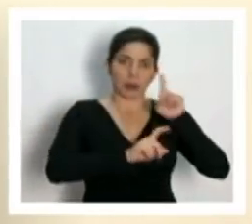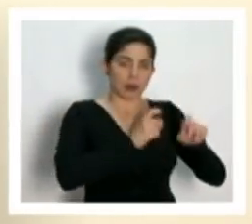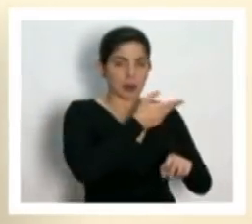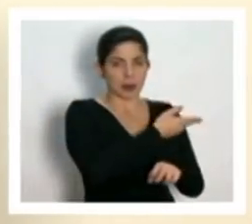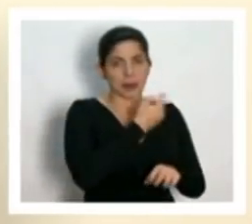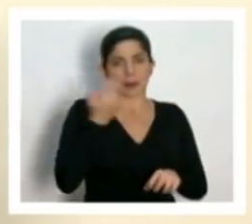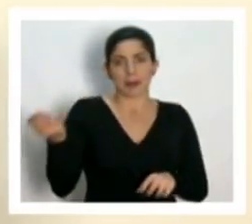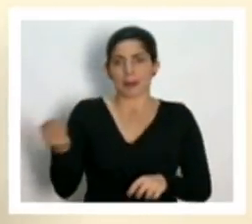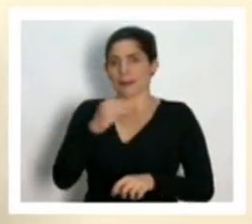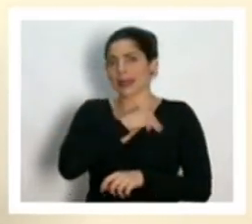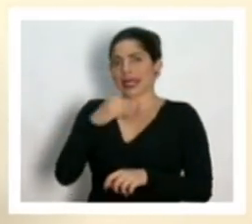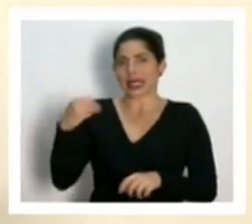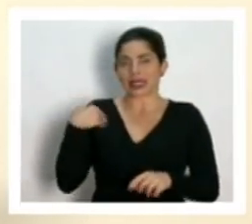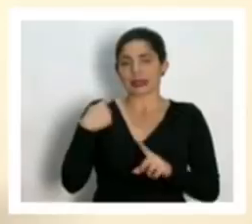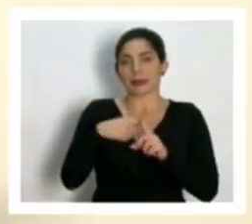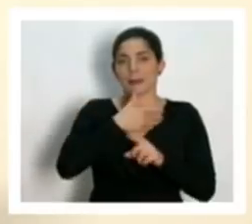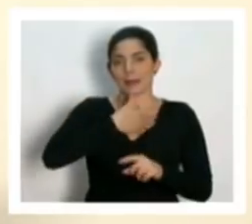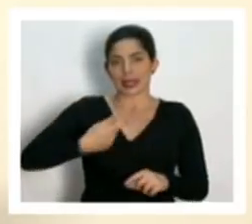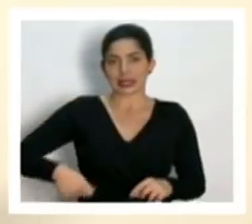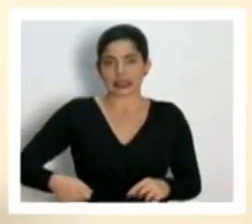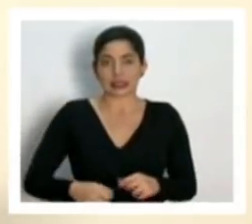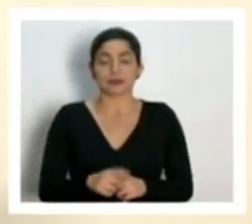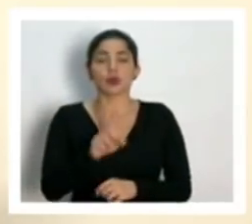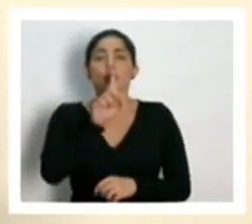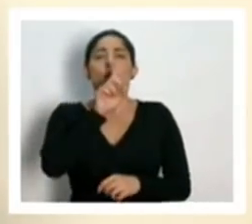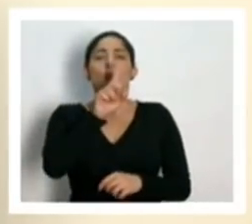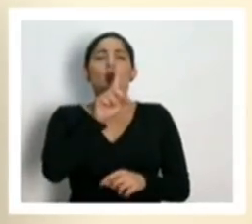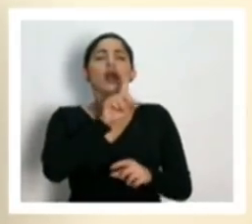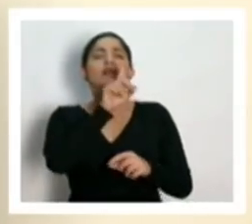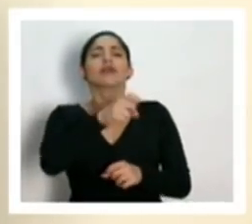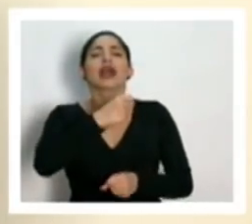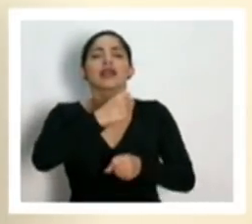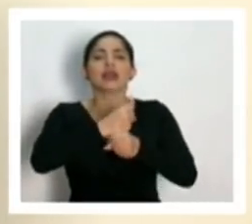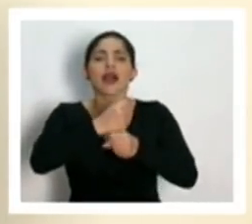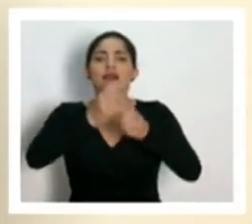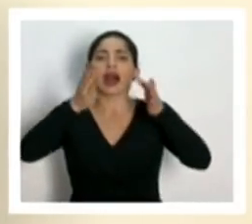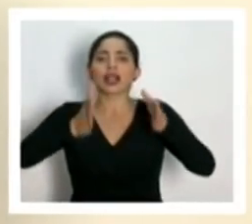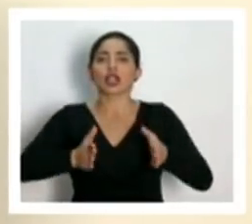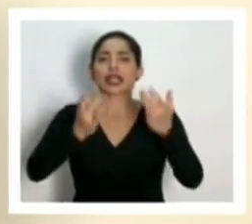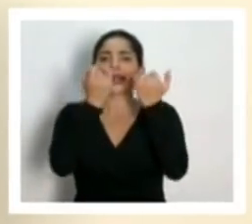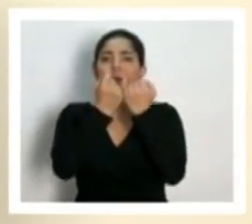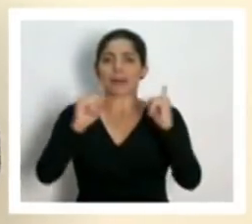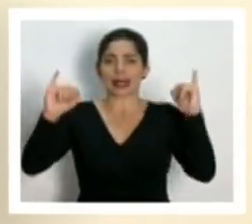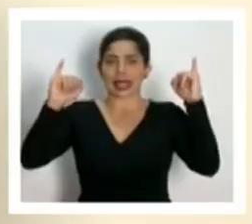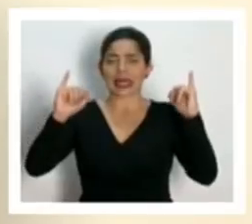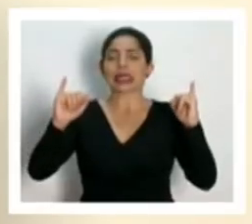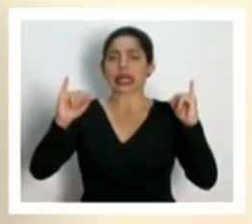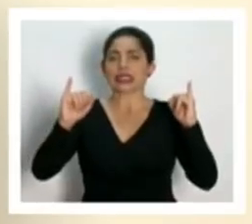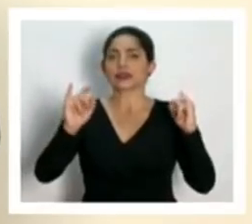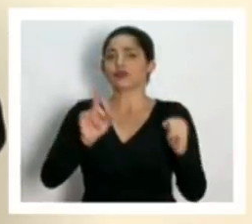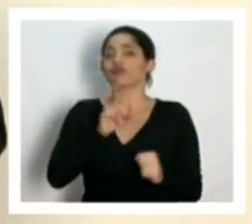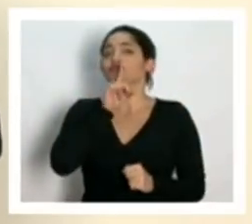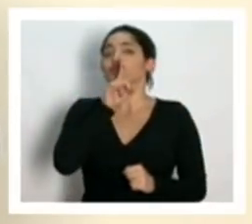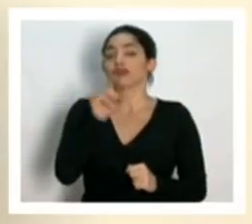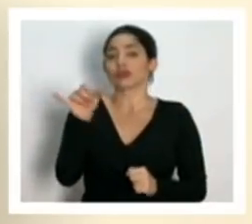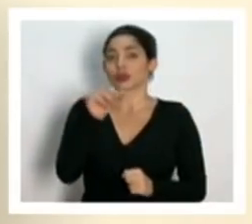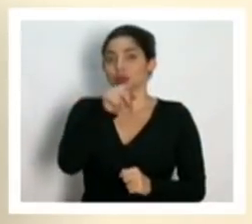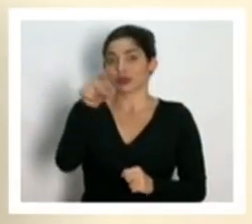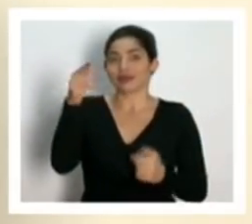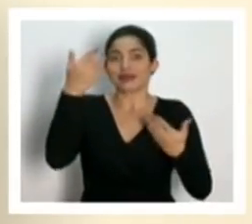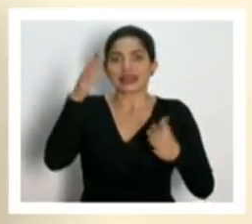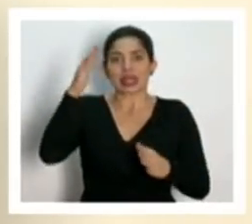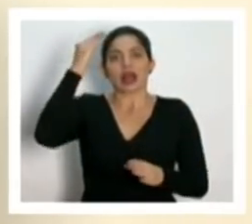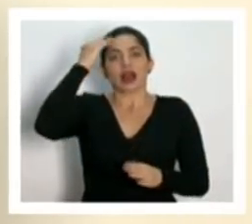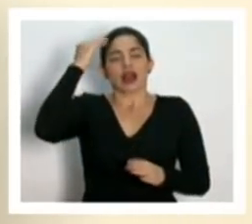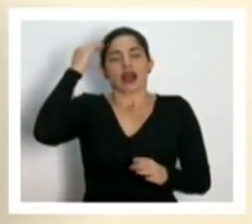ministros y al presidente ejecutivo. Una tiene que ver con los trabajadores independientes. En efecto, como sabemos que hay una